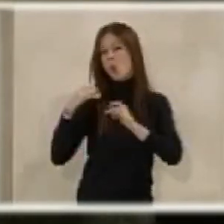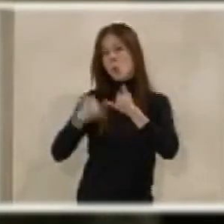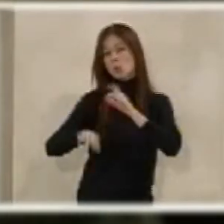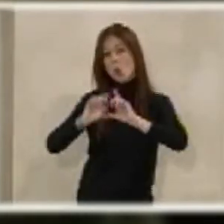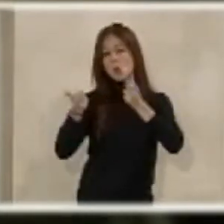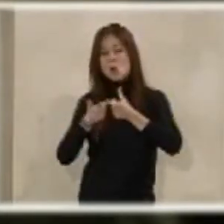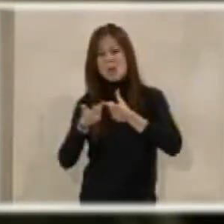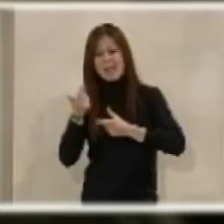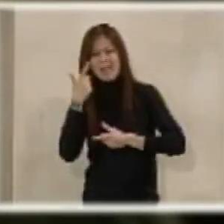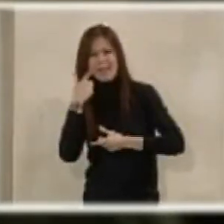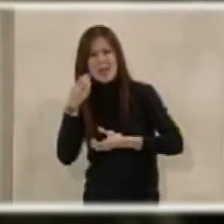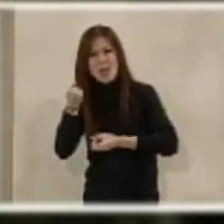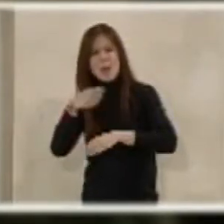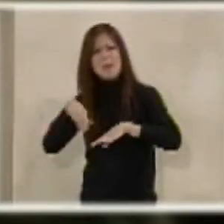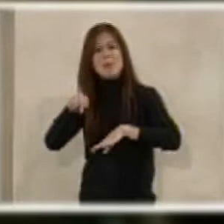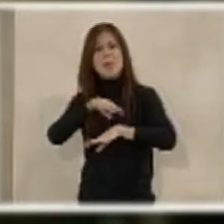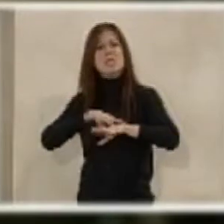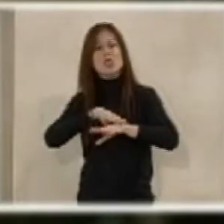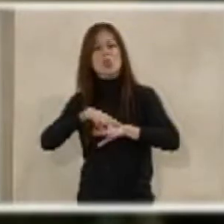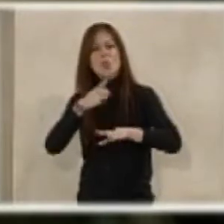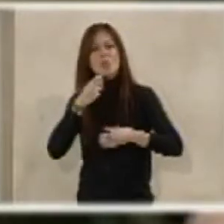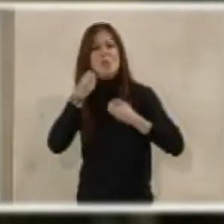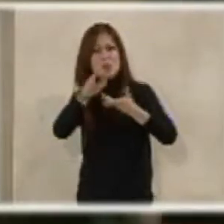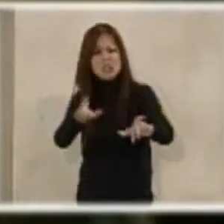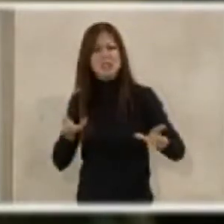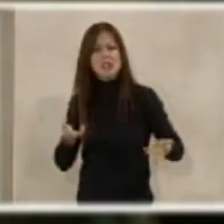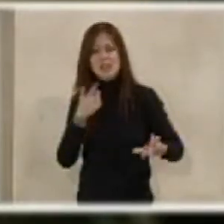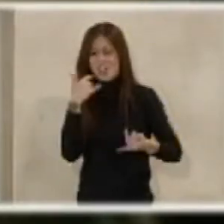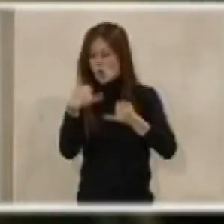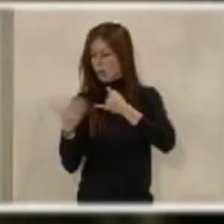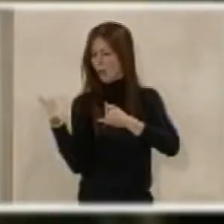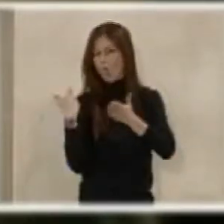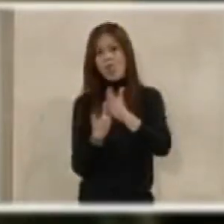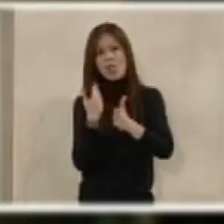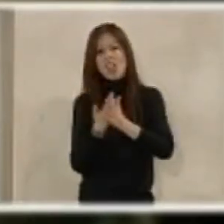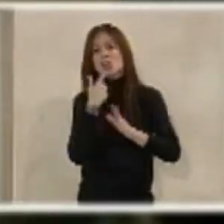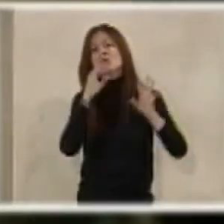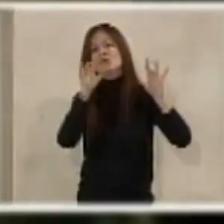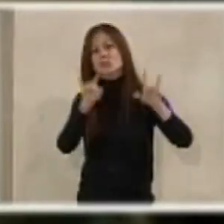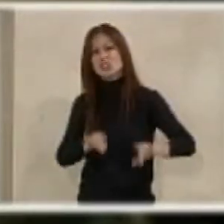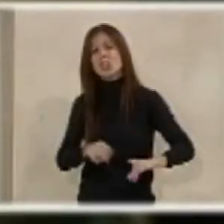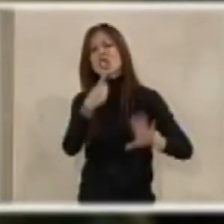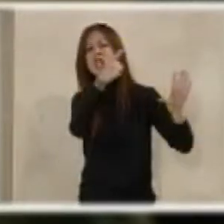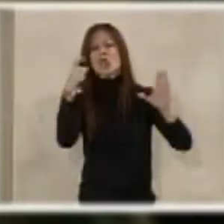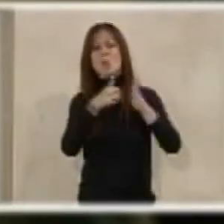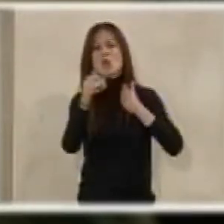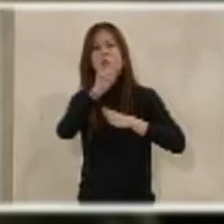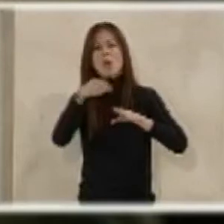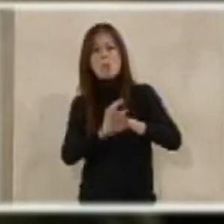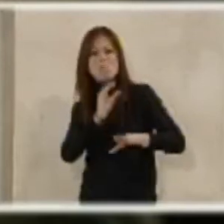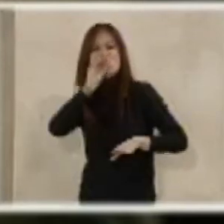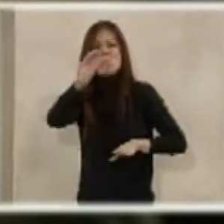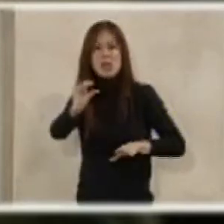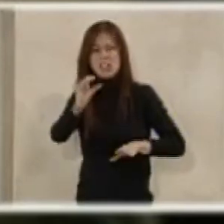escuchábamos y veíamos al ministro Zódido que afirmaba estos últimos días que se iban a aportar 600 millones de euros